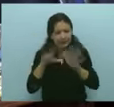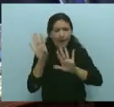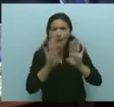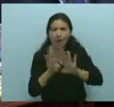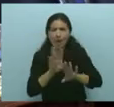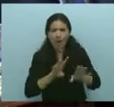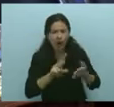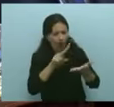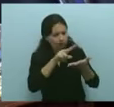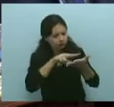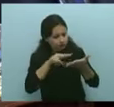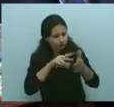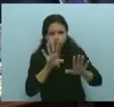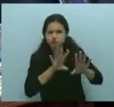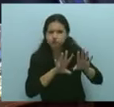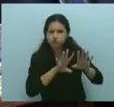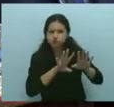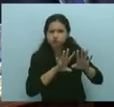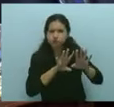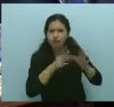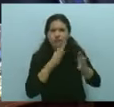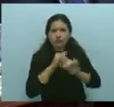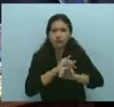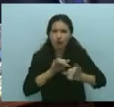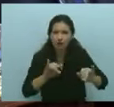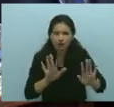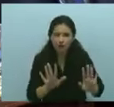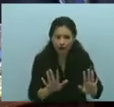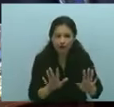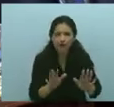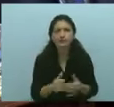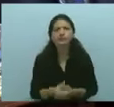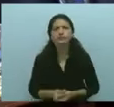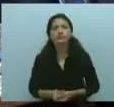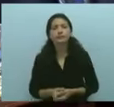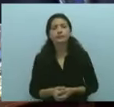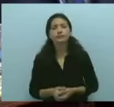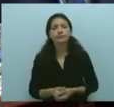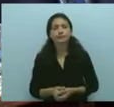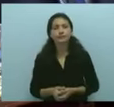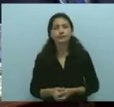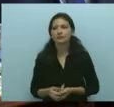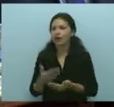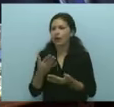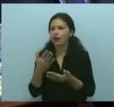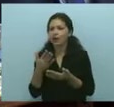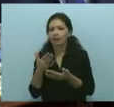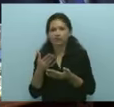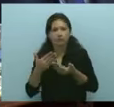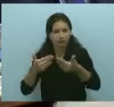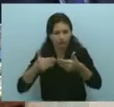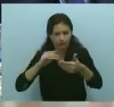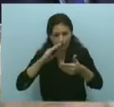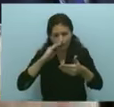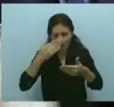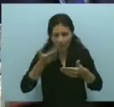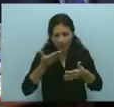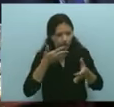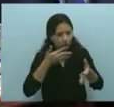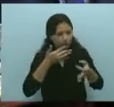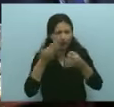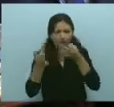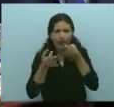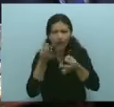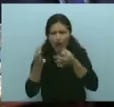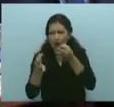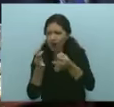consensos, digámoslo así, que son los que por otro lado le dieron el formato a